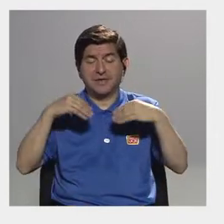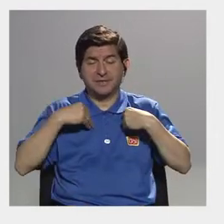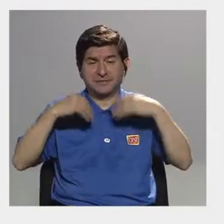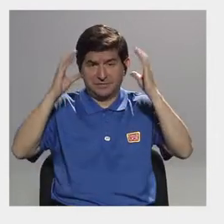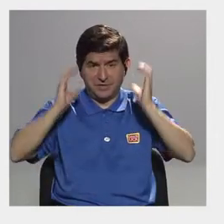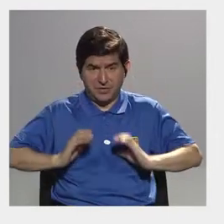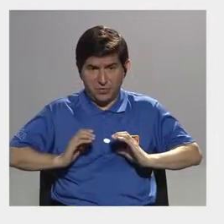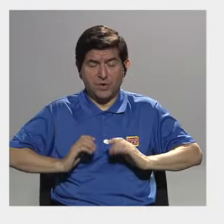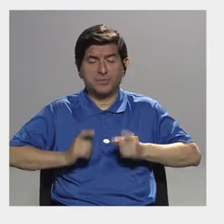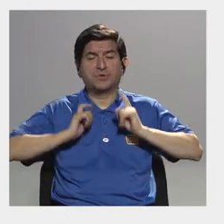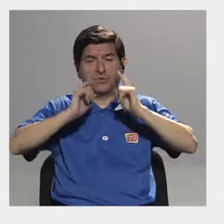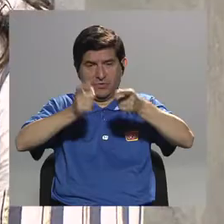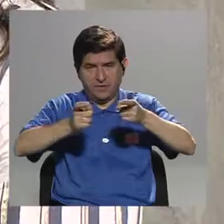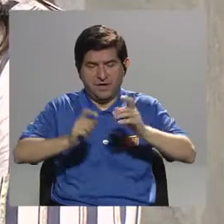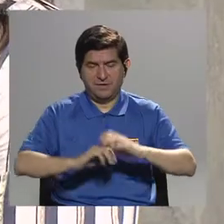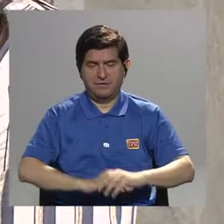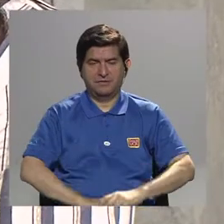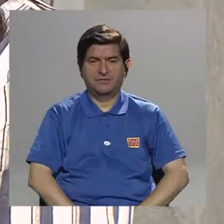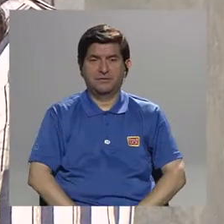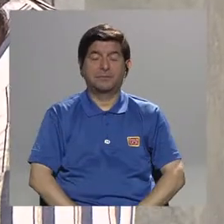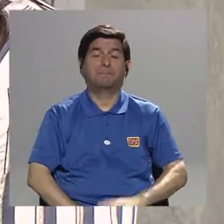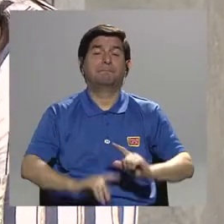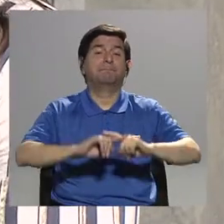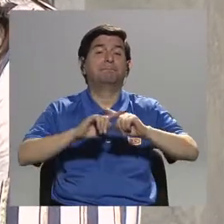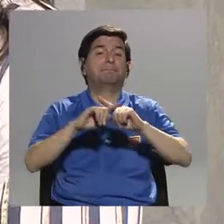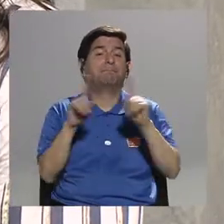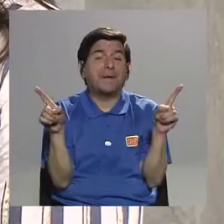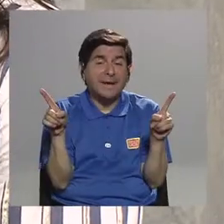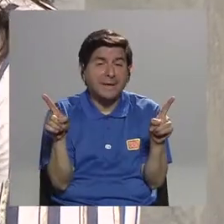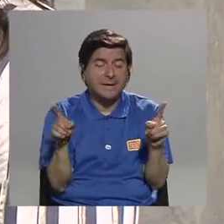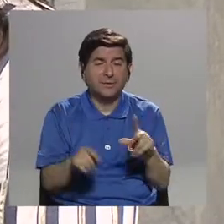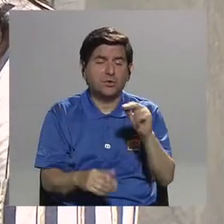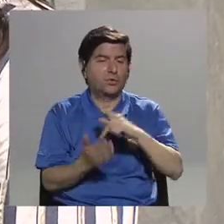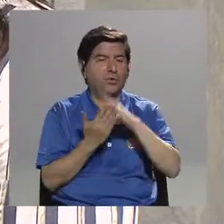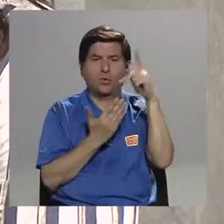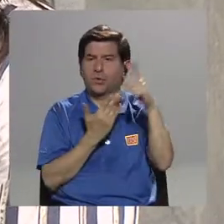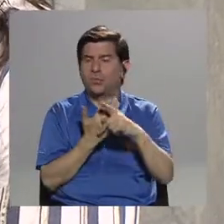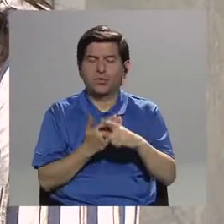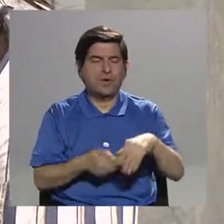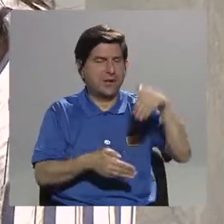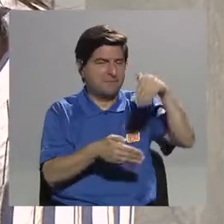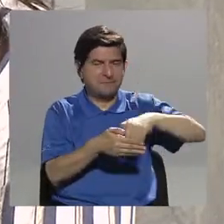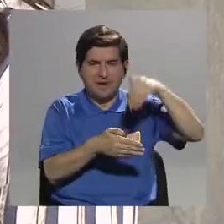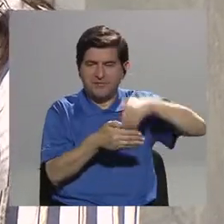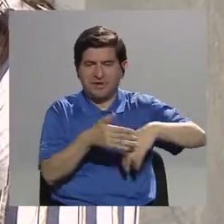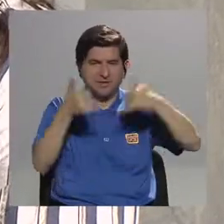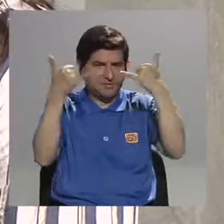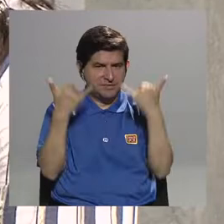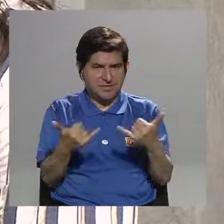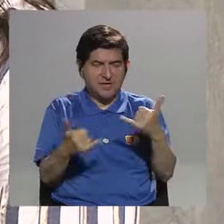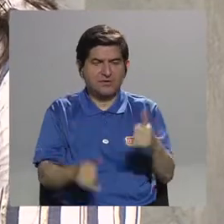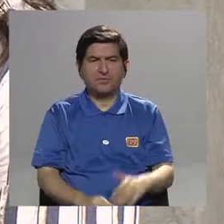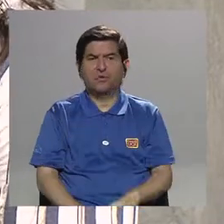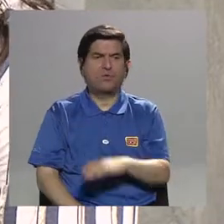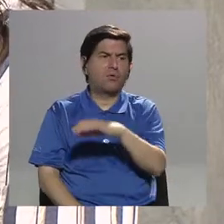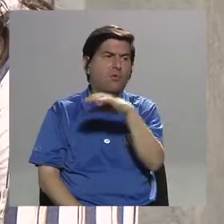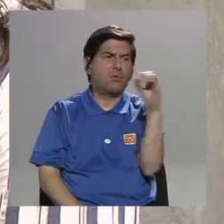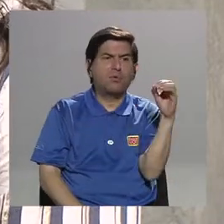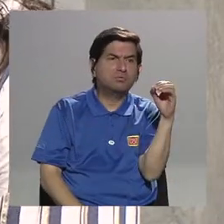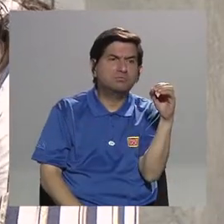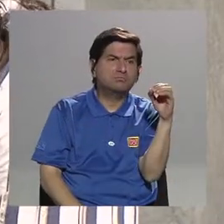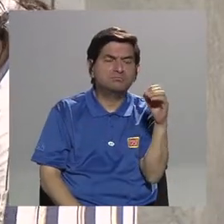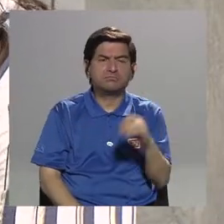cuerpos, ¿verdad? Para la donación, pero no estaba el programa inscrito propiamente, ni había